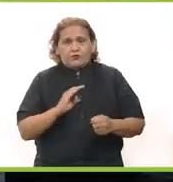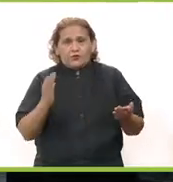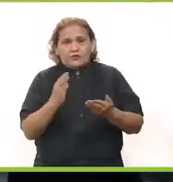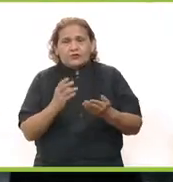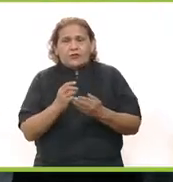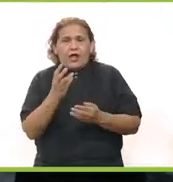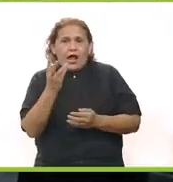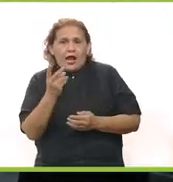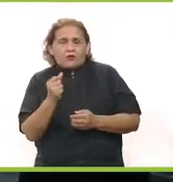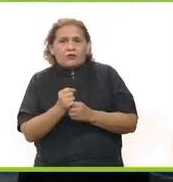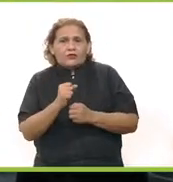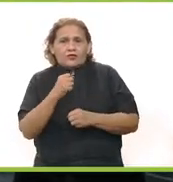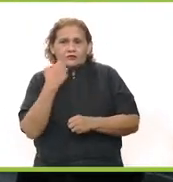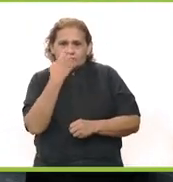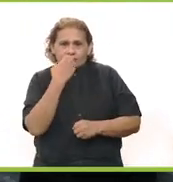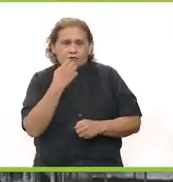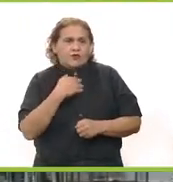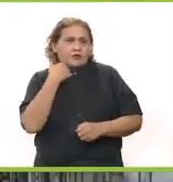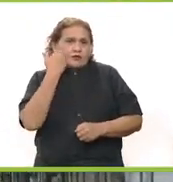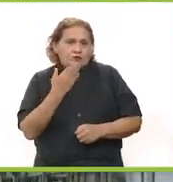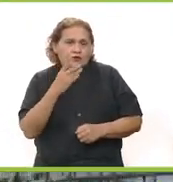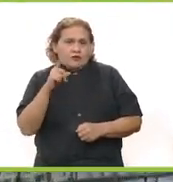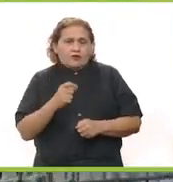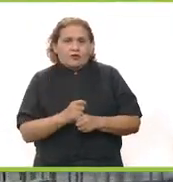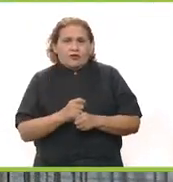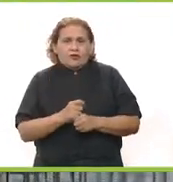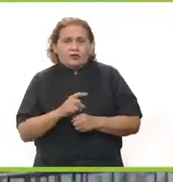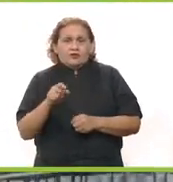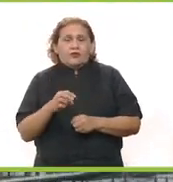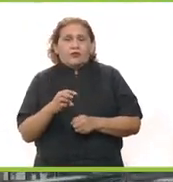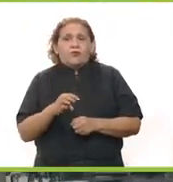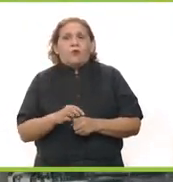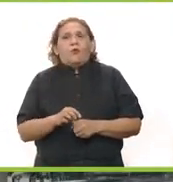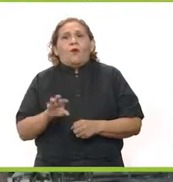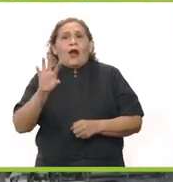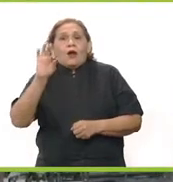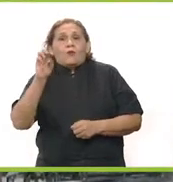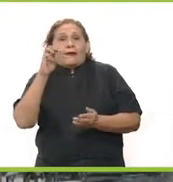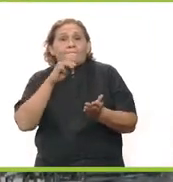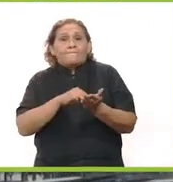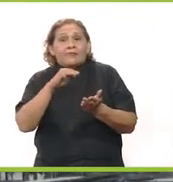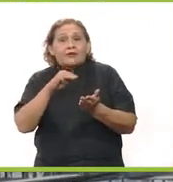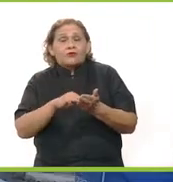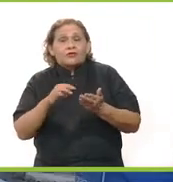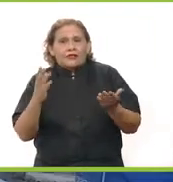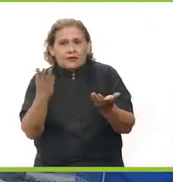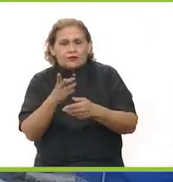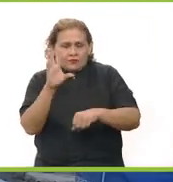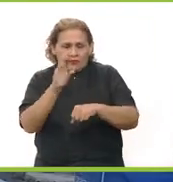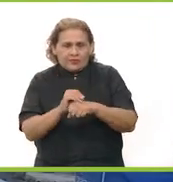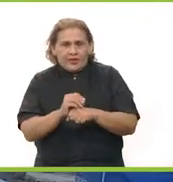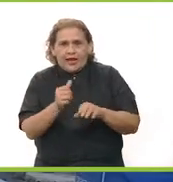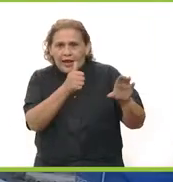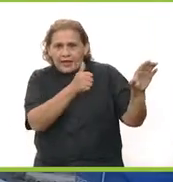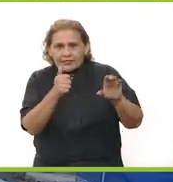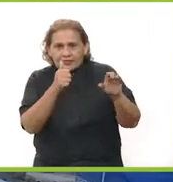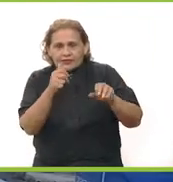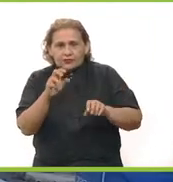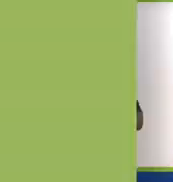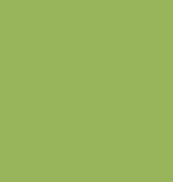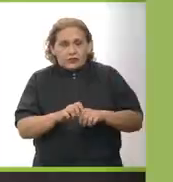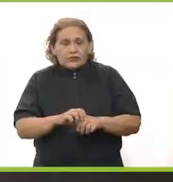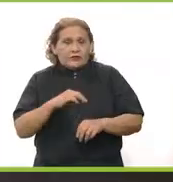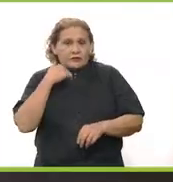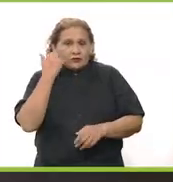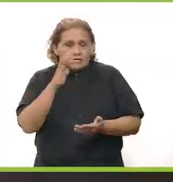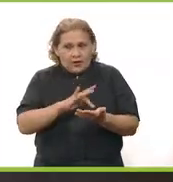estar haciendo, moviendo una de las normales. Y aquí, pues quiero, es una obra de 40 millones de pesos donde se están generando 600 empleos. Y